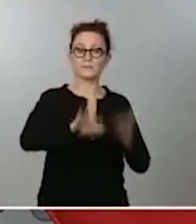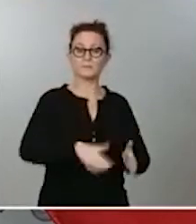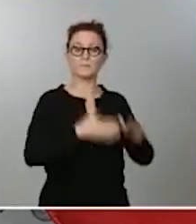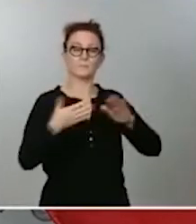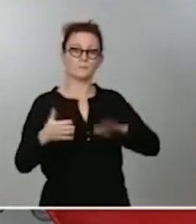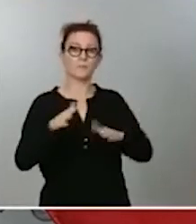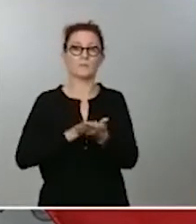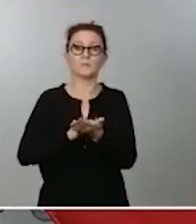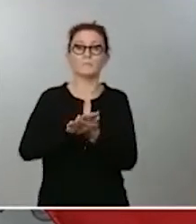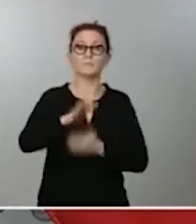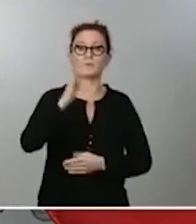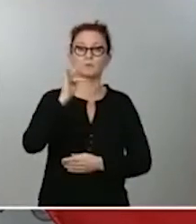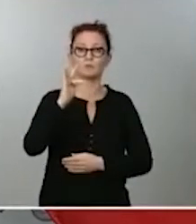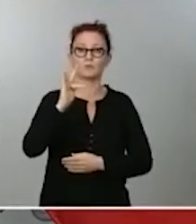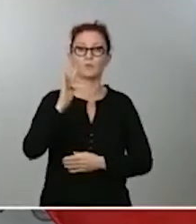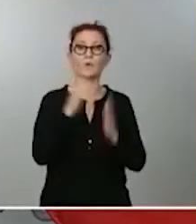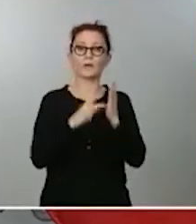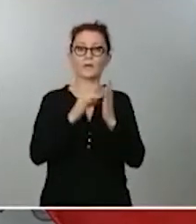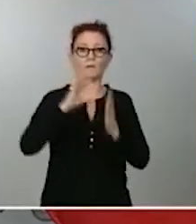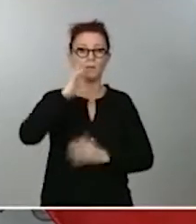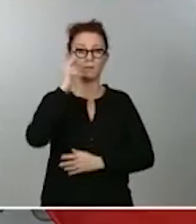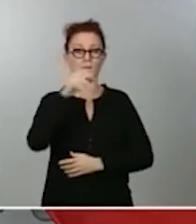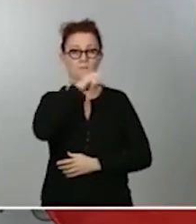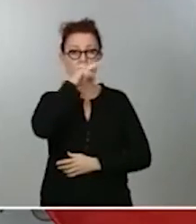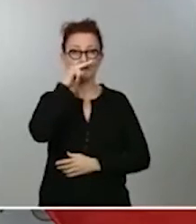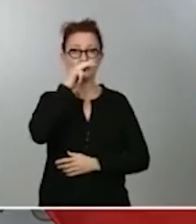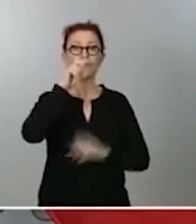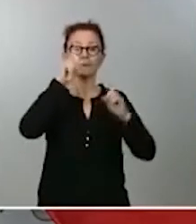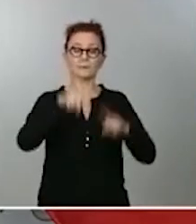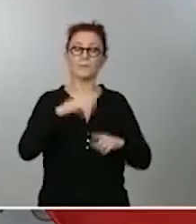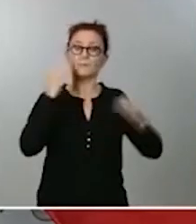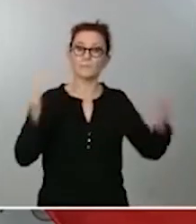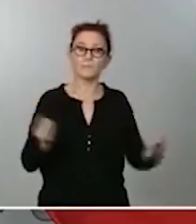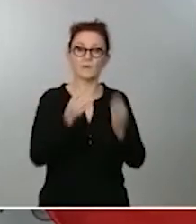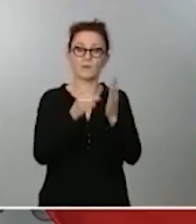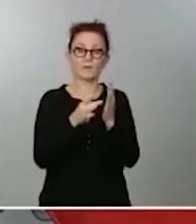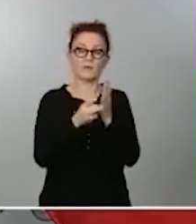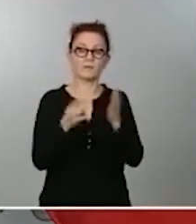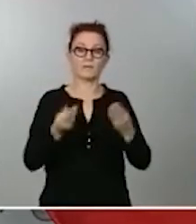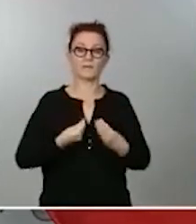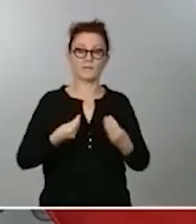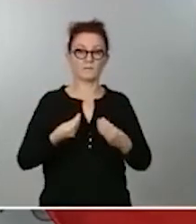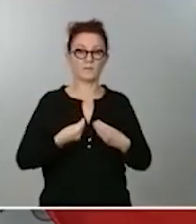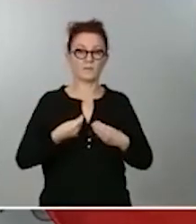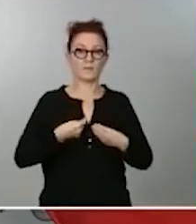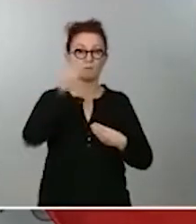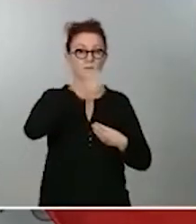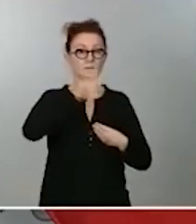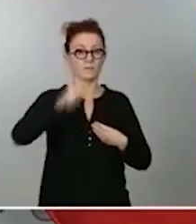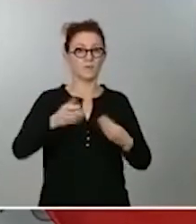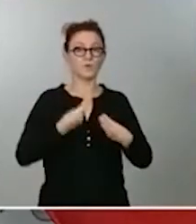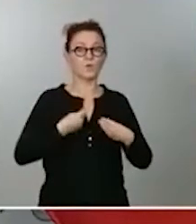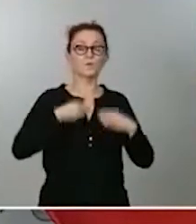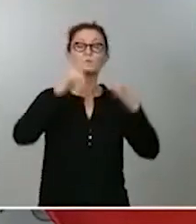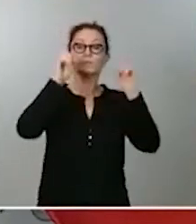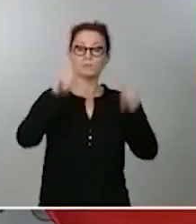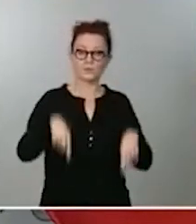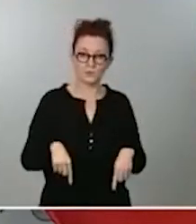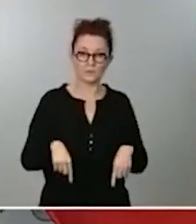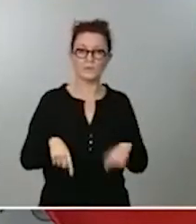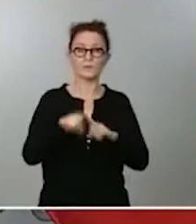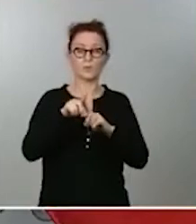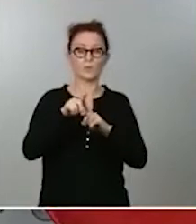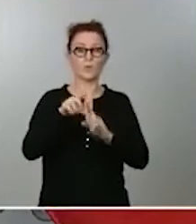calidad del aire traduciéndose también en una mejora de la calidad de vida tanto de los ciudadanos como en la propia conservación